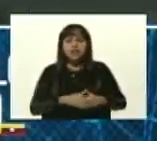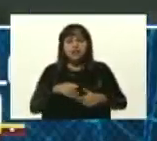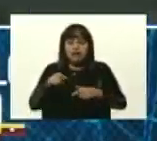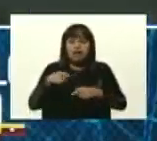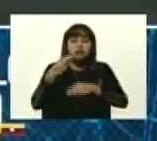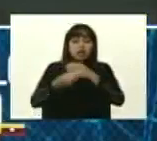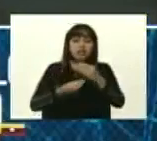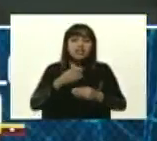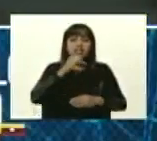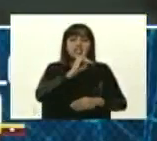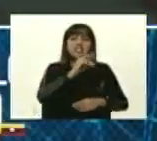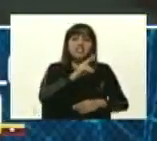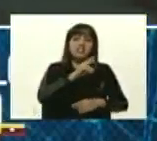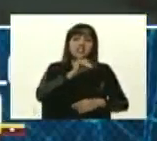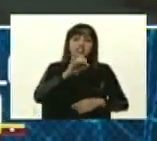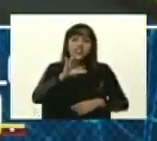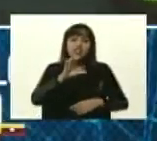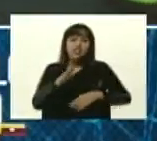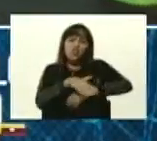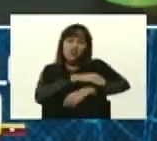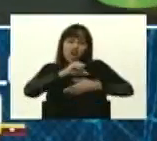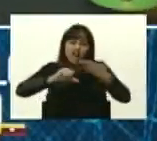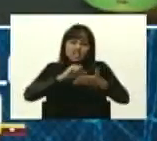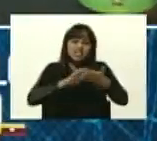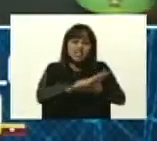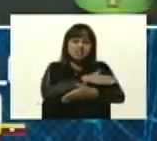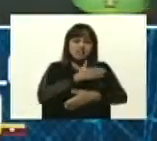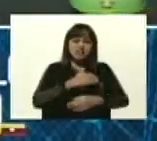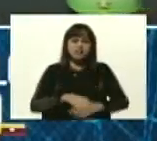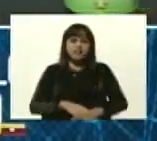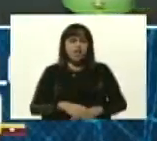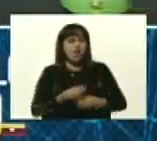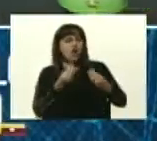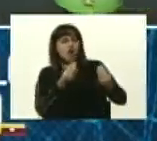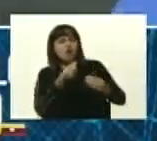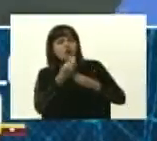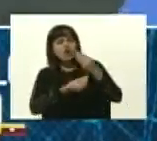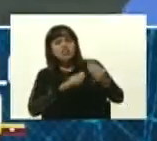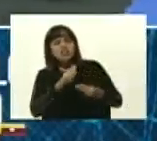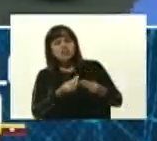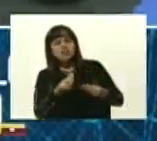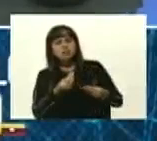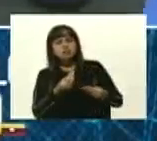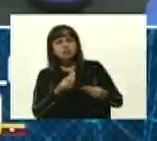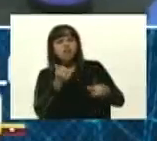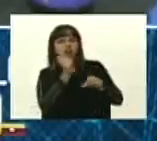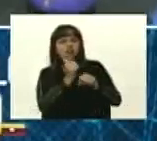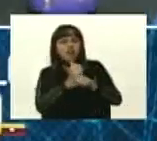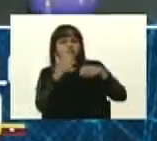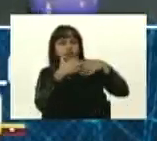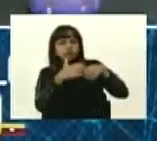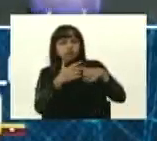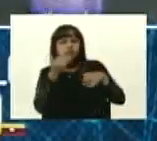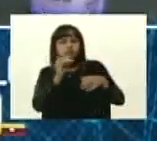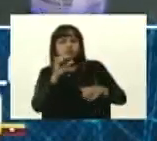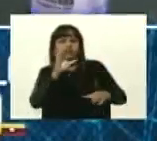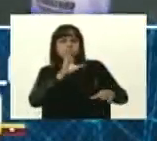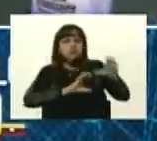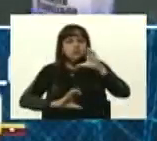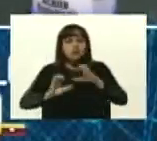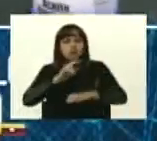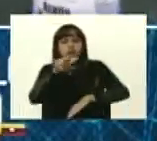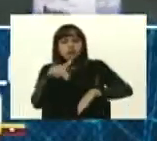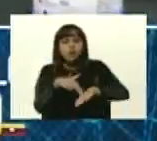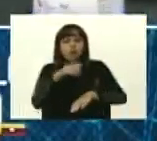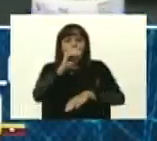Es un aceite ozonizado... ¿Cómo hacemos para pasar a una producción mayor, industrial? Está el Centro Nacional del Ozono,